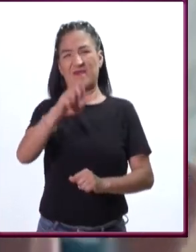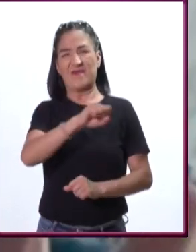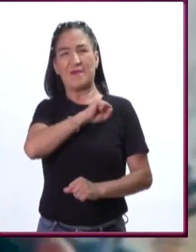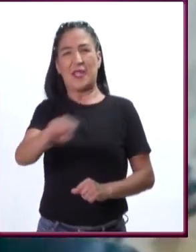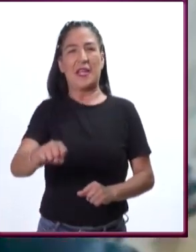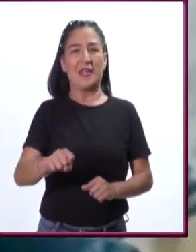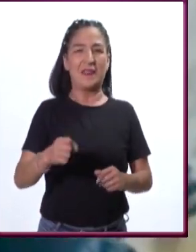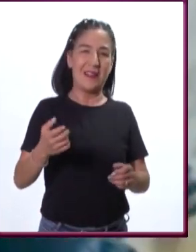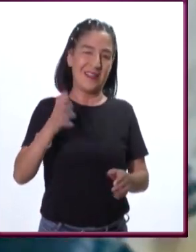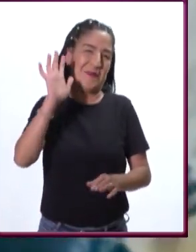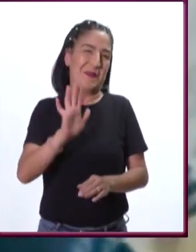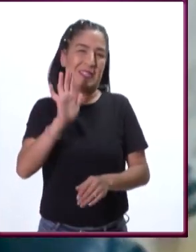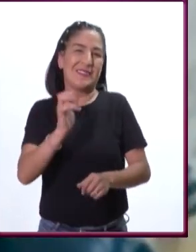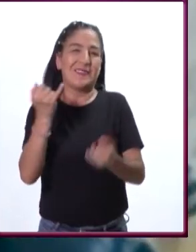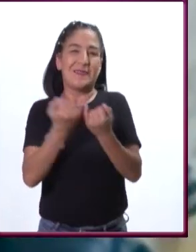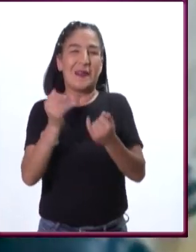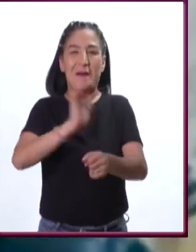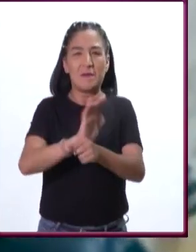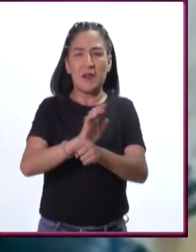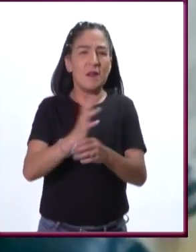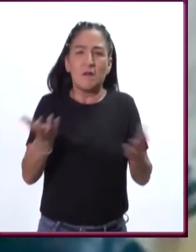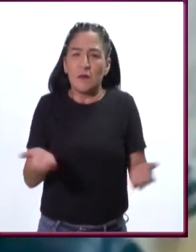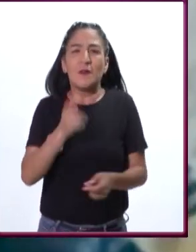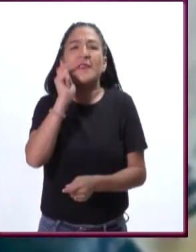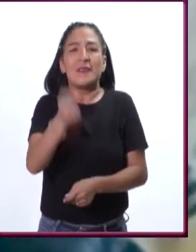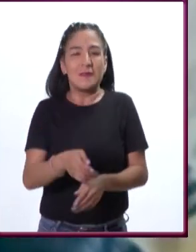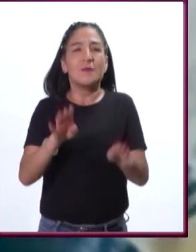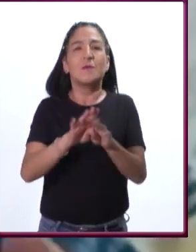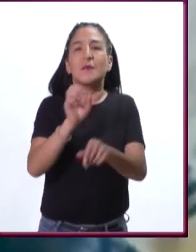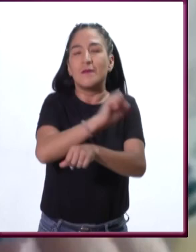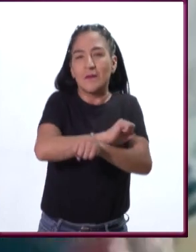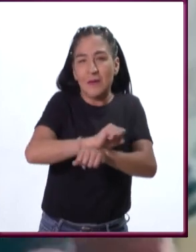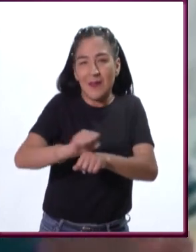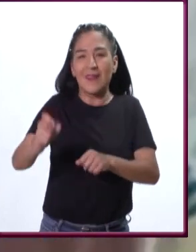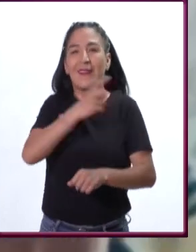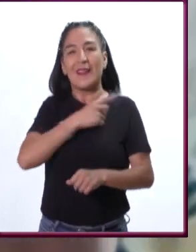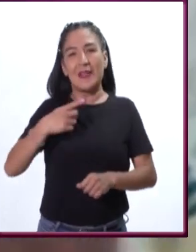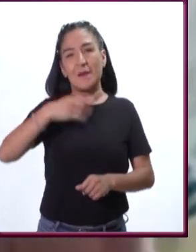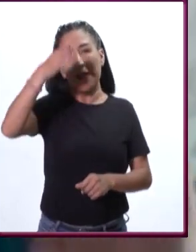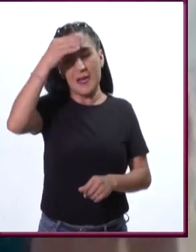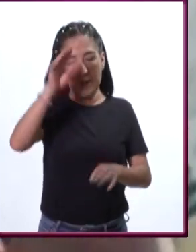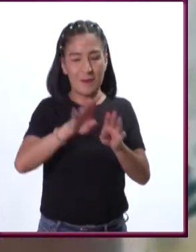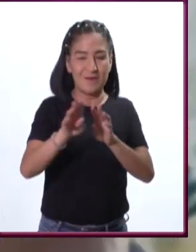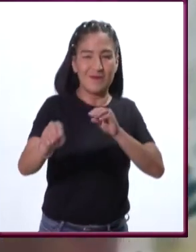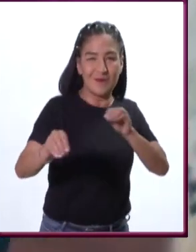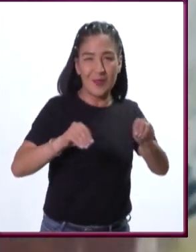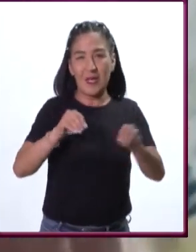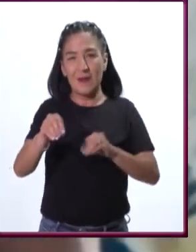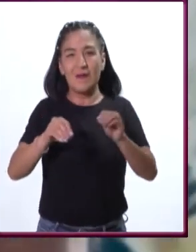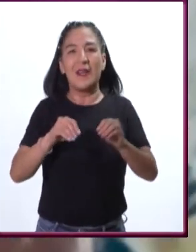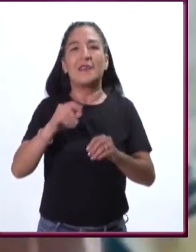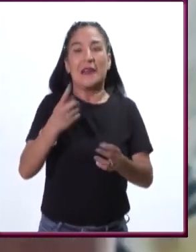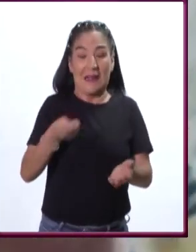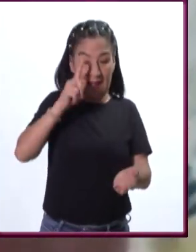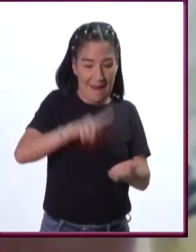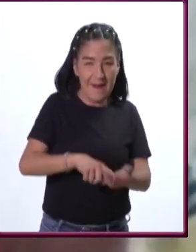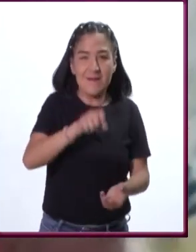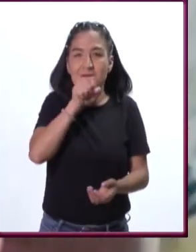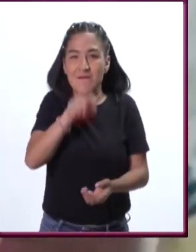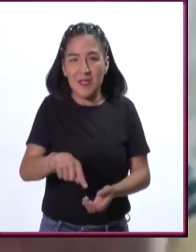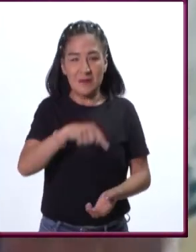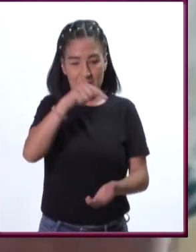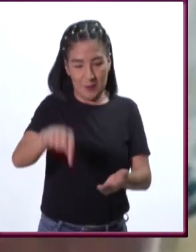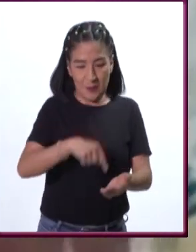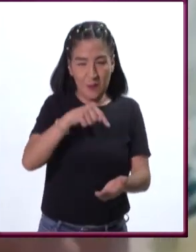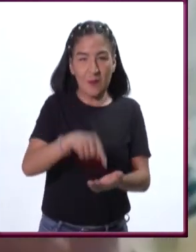Malolandia de la película, que simple y sencillamente tenemos que aprender a movernos dentro de los rangos